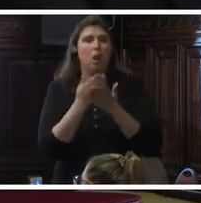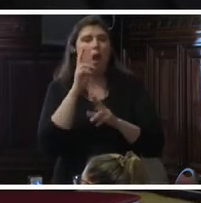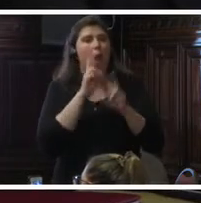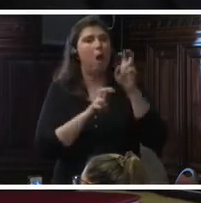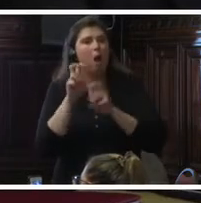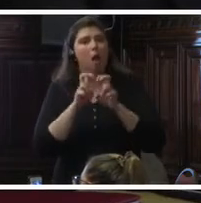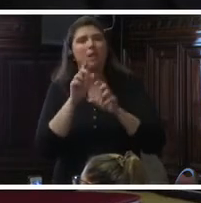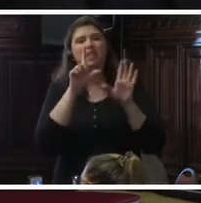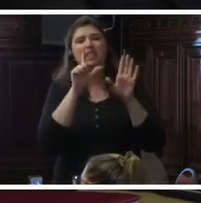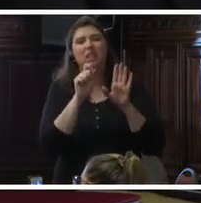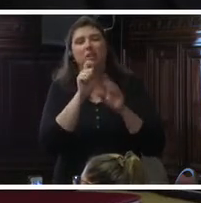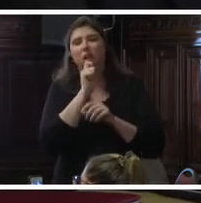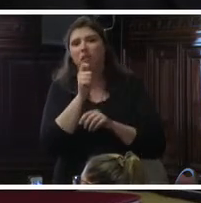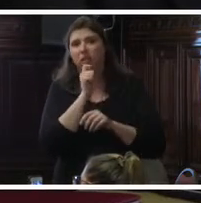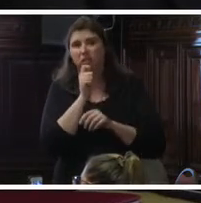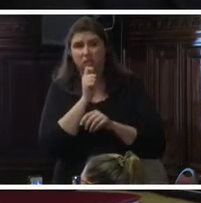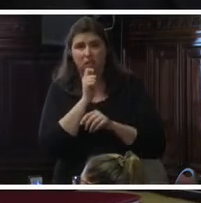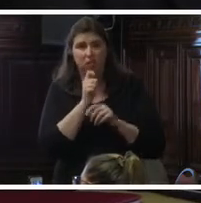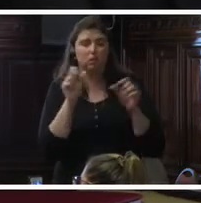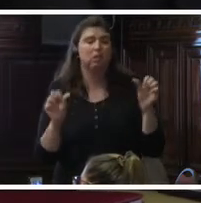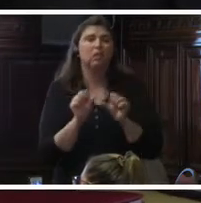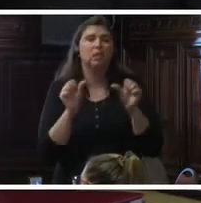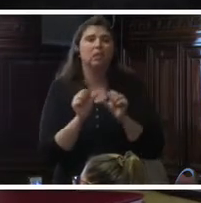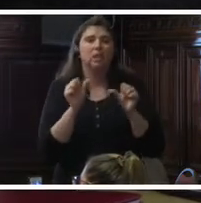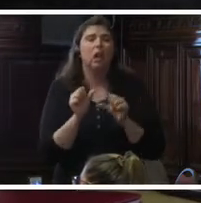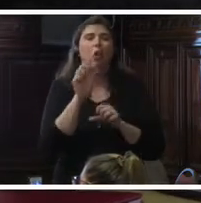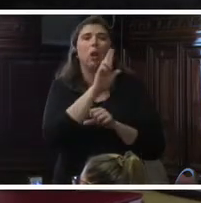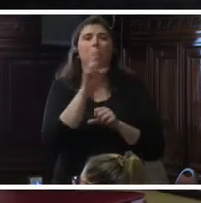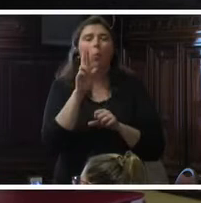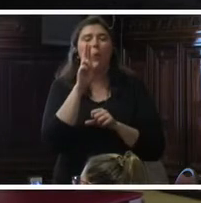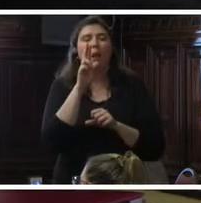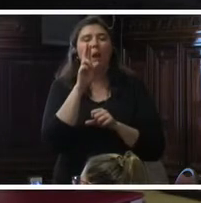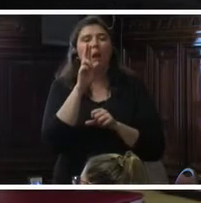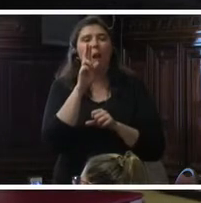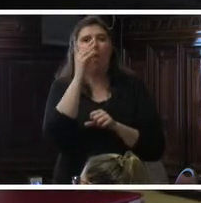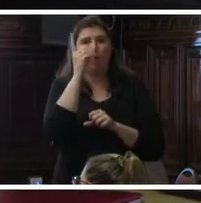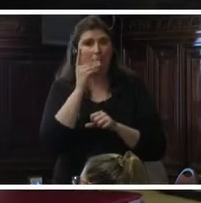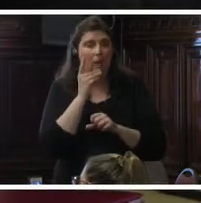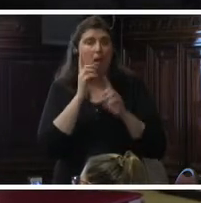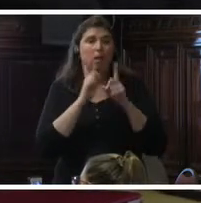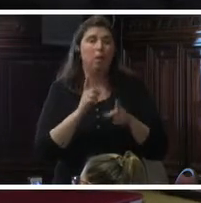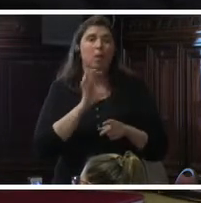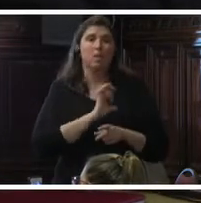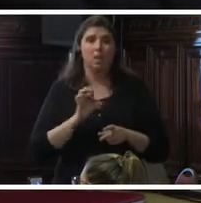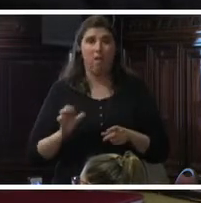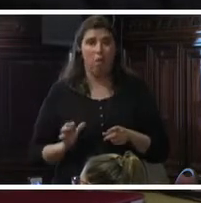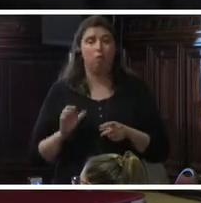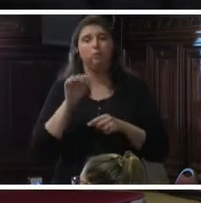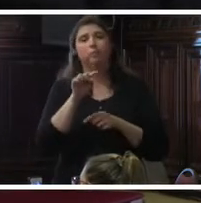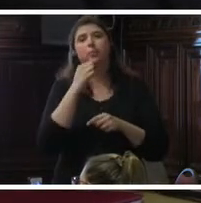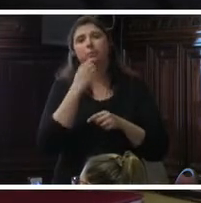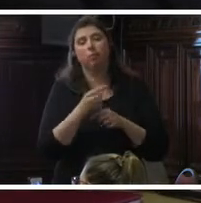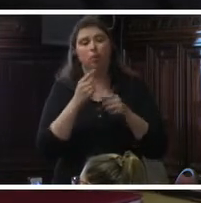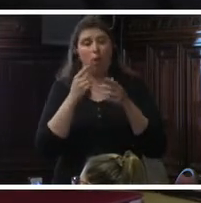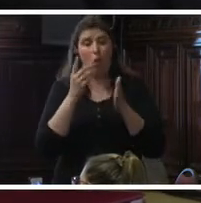70 entrevistas que Women's Link hizo en República Dominicana y en El Salvador y hice entrega de un documento con peticiones